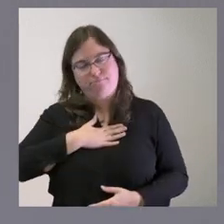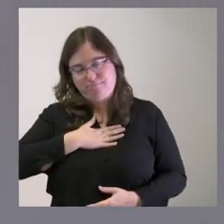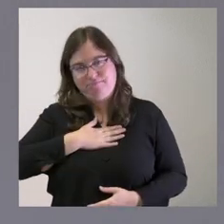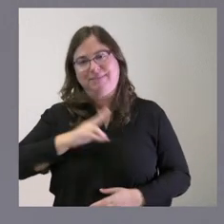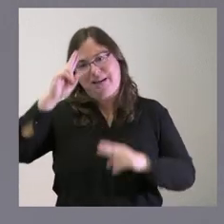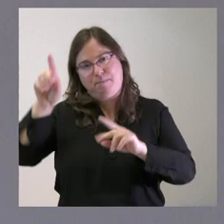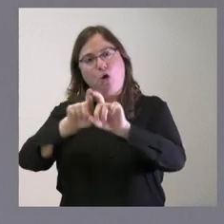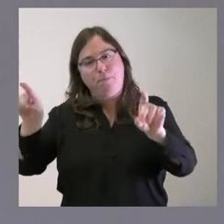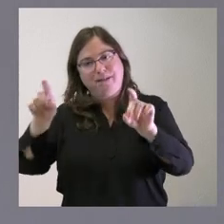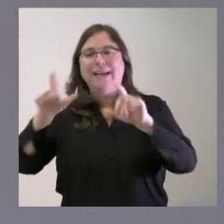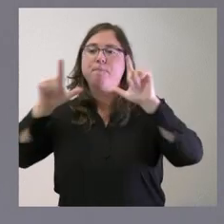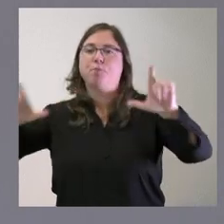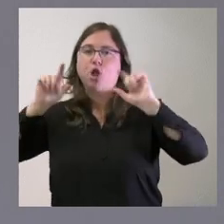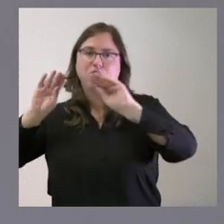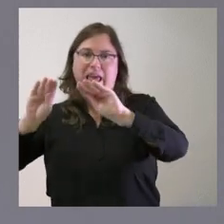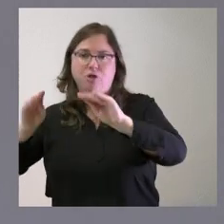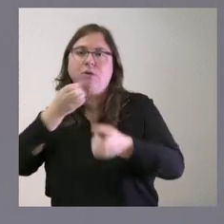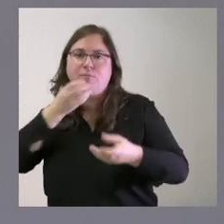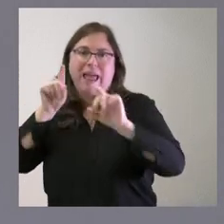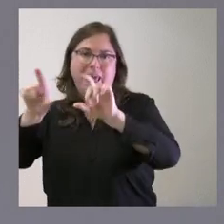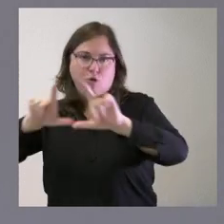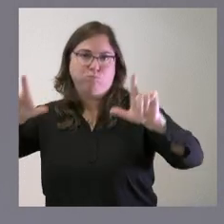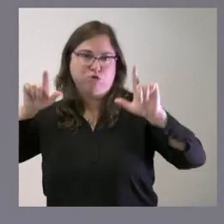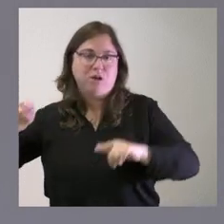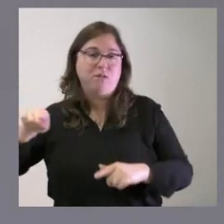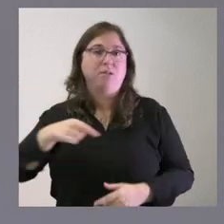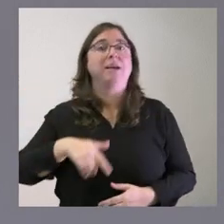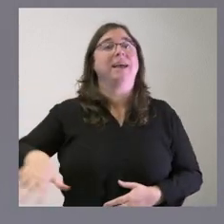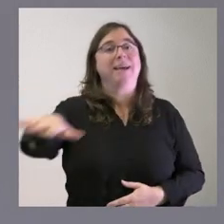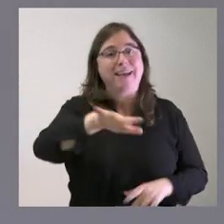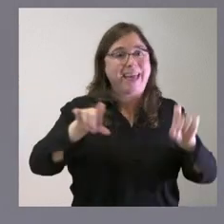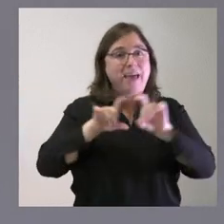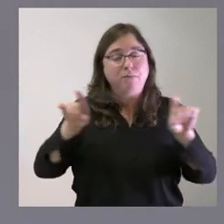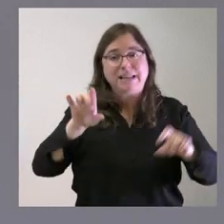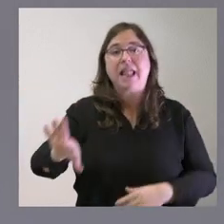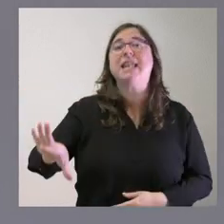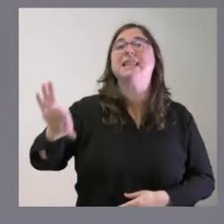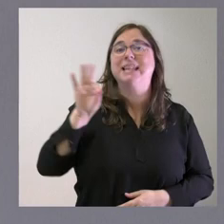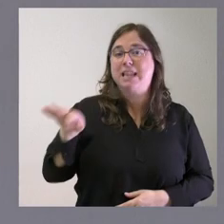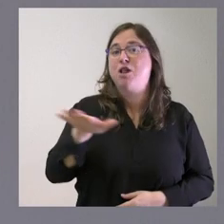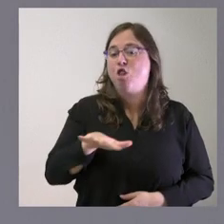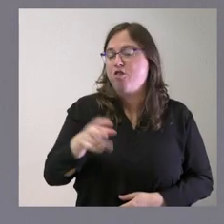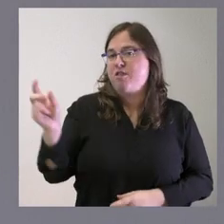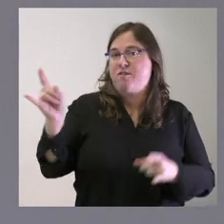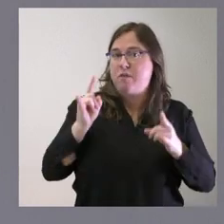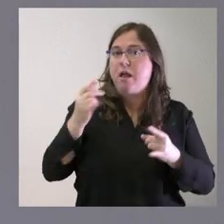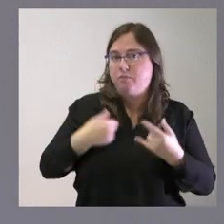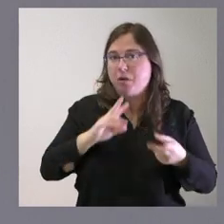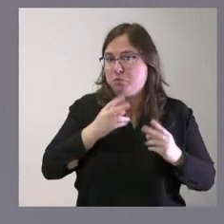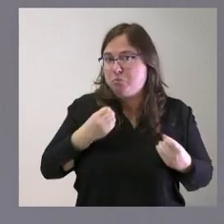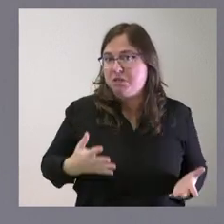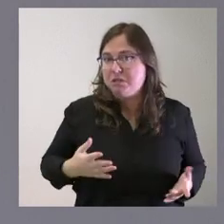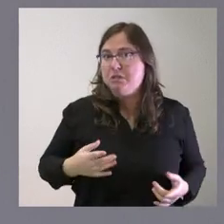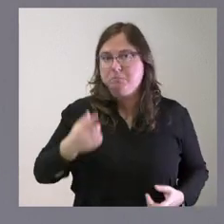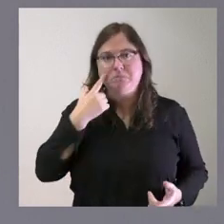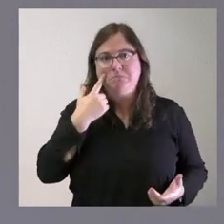los protagonistas de estas decisiones las empresas quienes decidan ubicarse en nuestra comunidad autónoma y nos está dando buen resultado porque estará